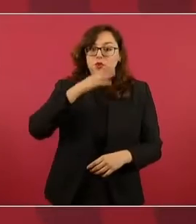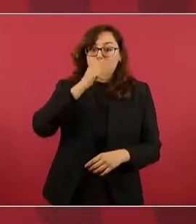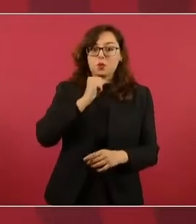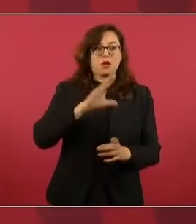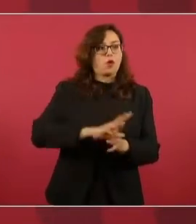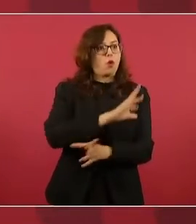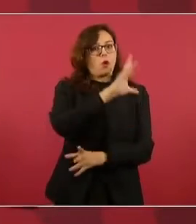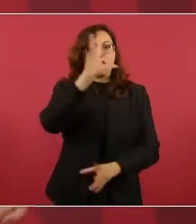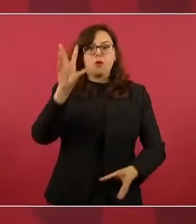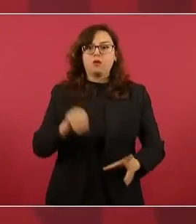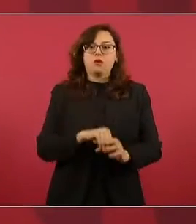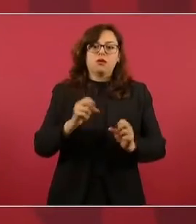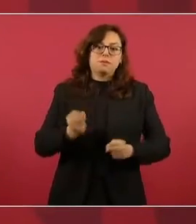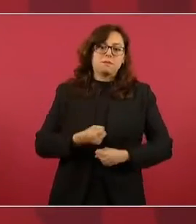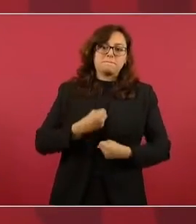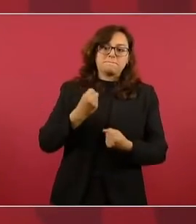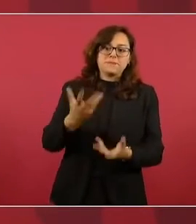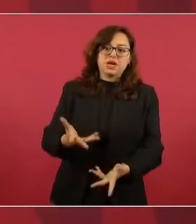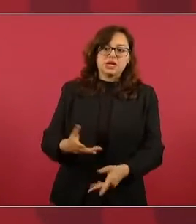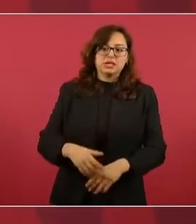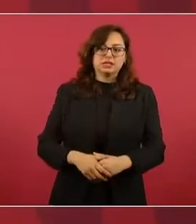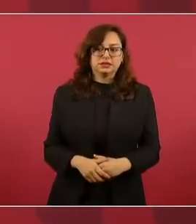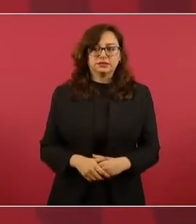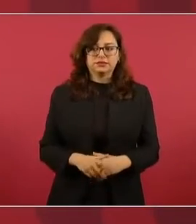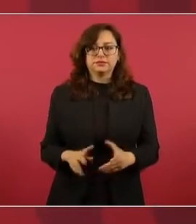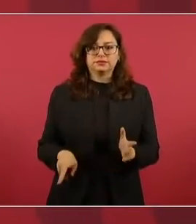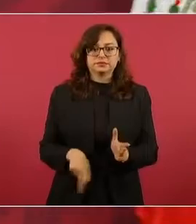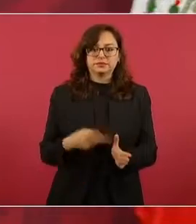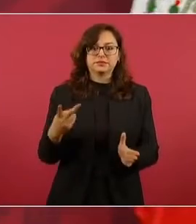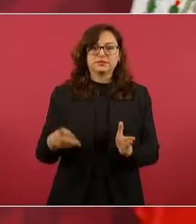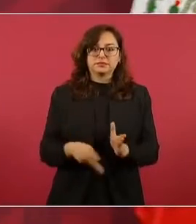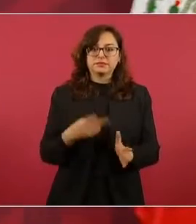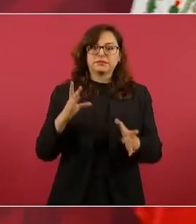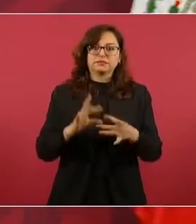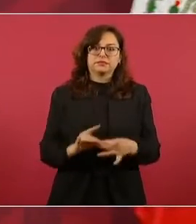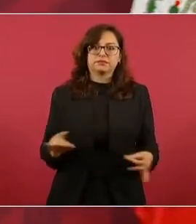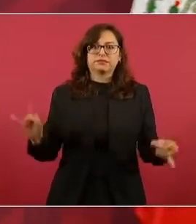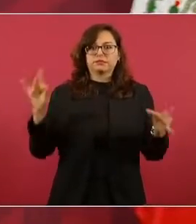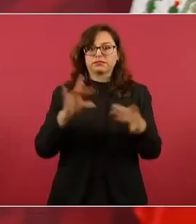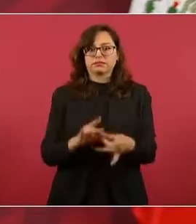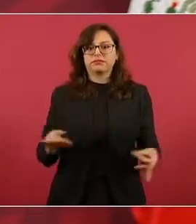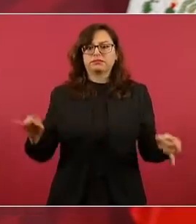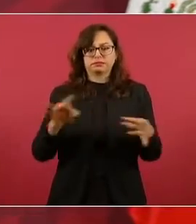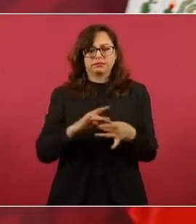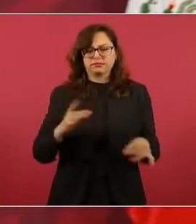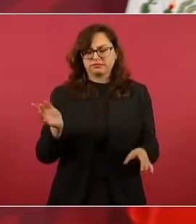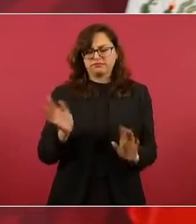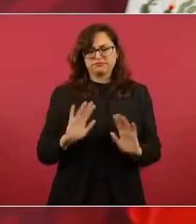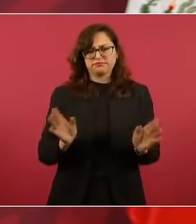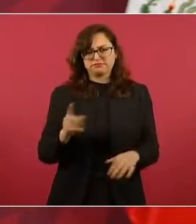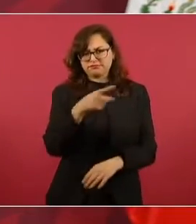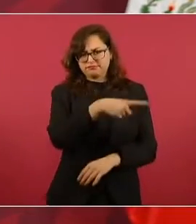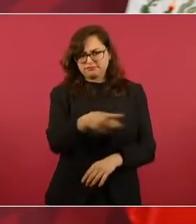estar hablando tanto de estos asuntos. Sin duda,